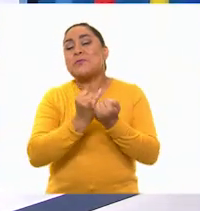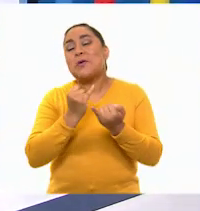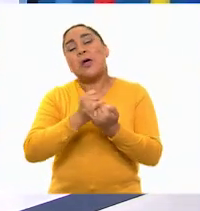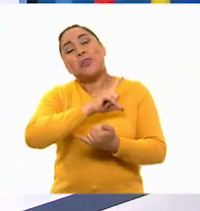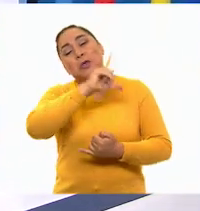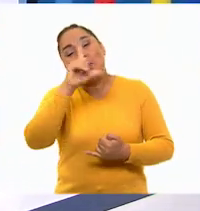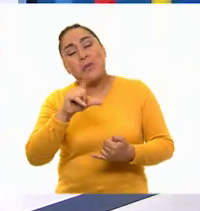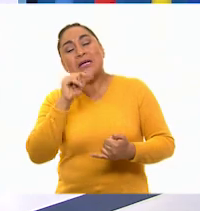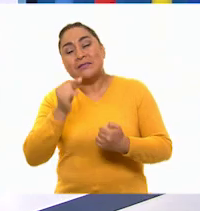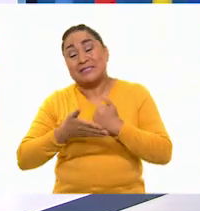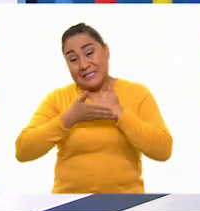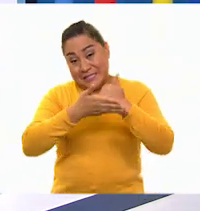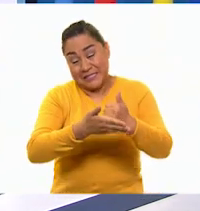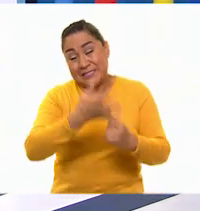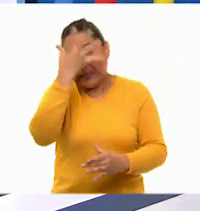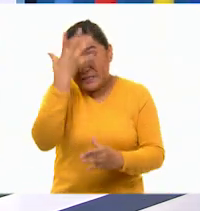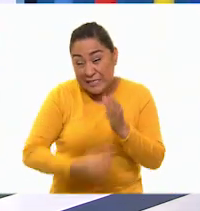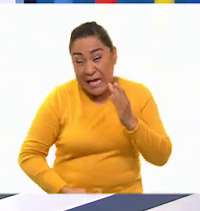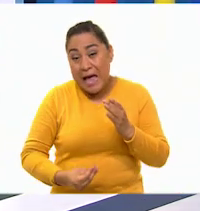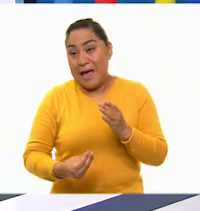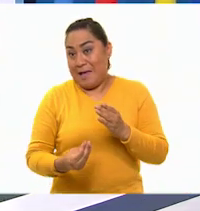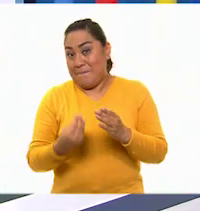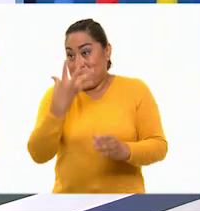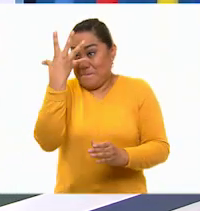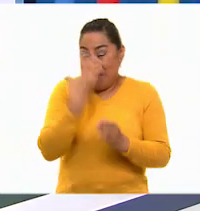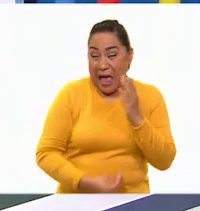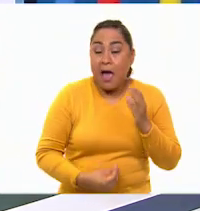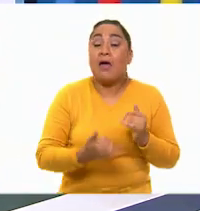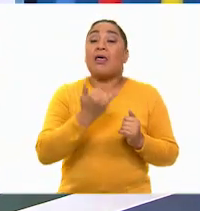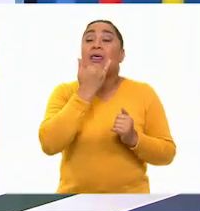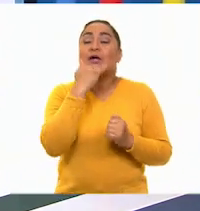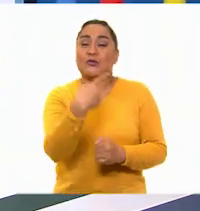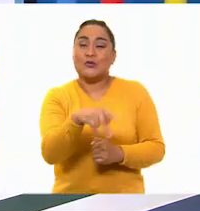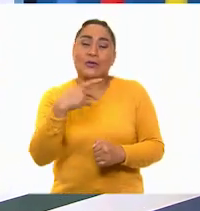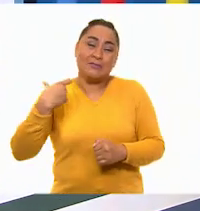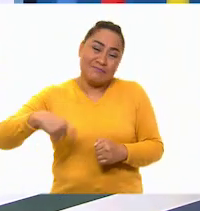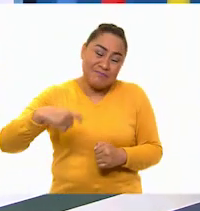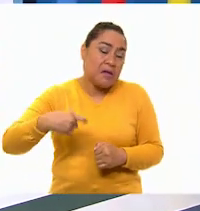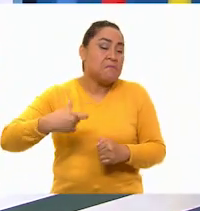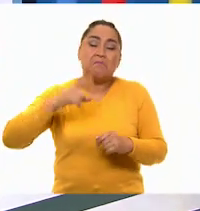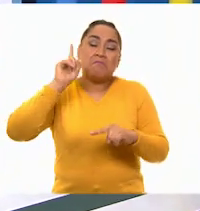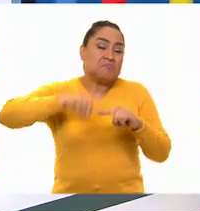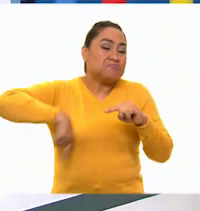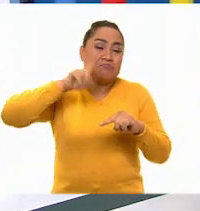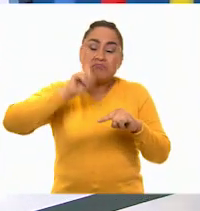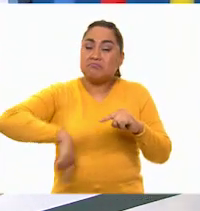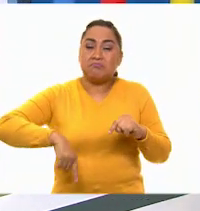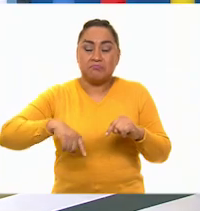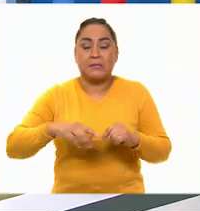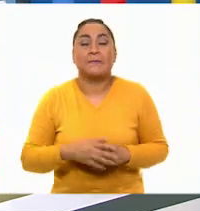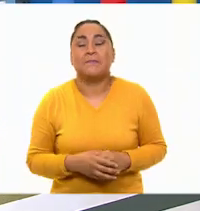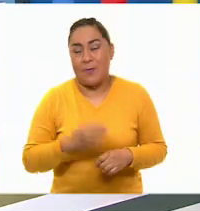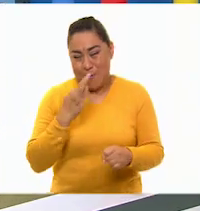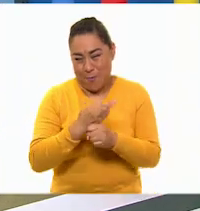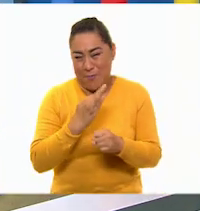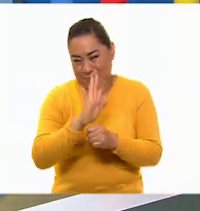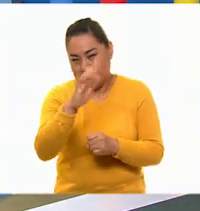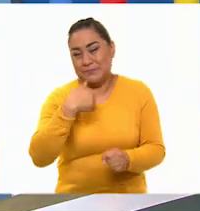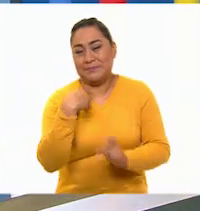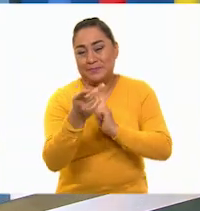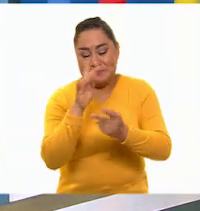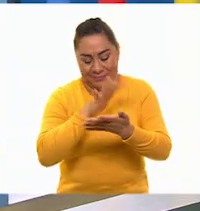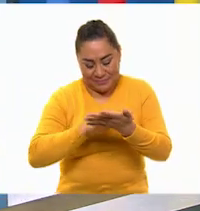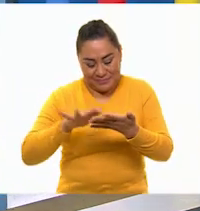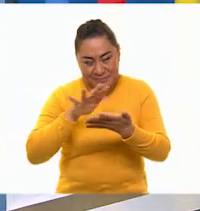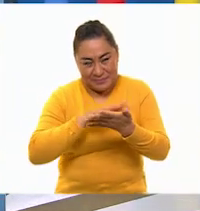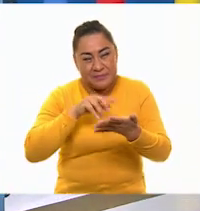adelante, terminó perdiendo toda la riqueza que le habían heredado sus padres al morir. Y debo comentar que este diálogo es parecido al que